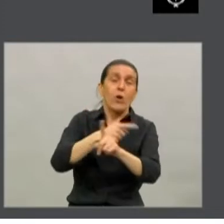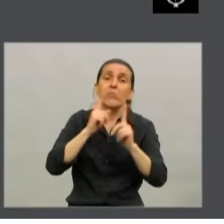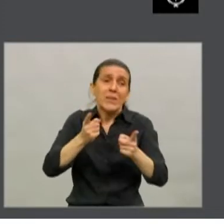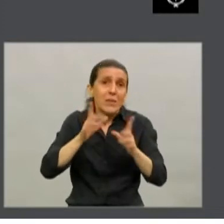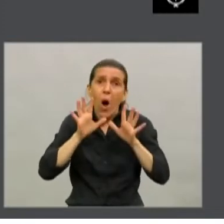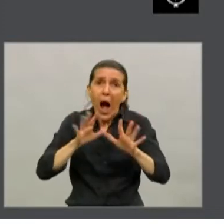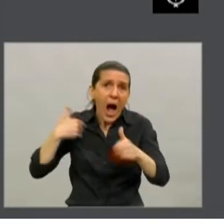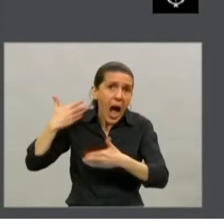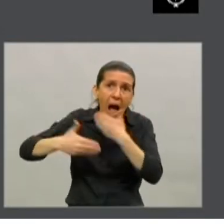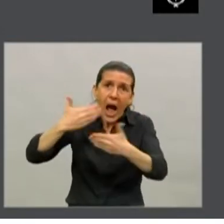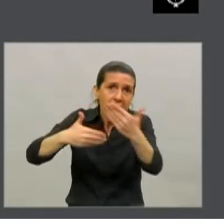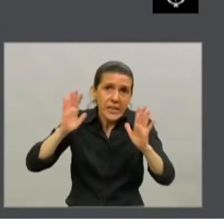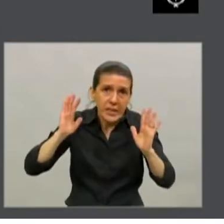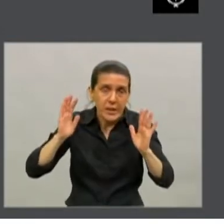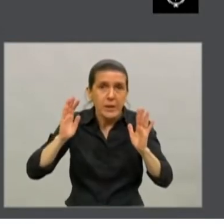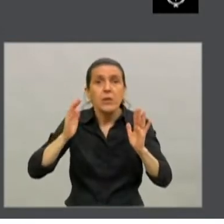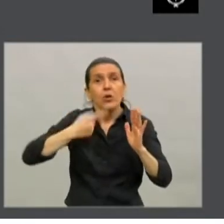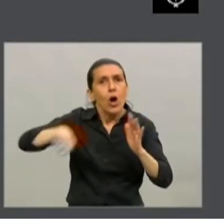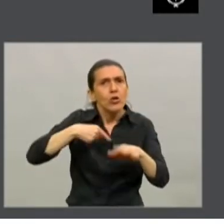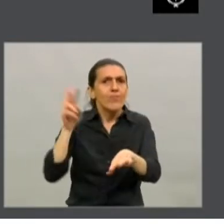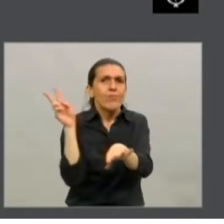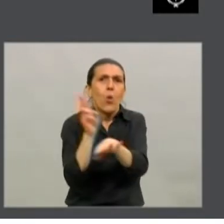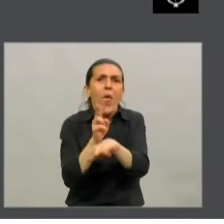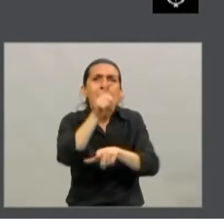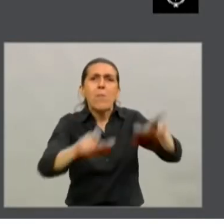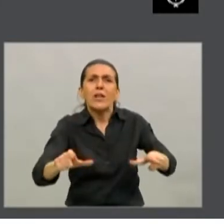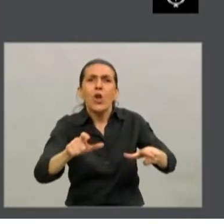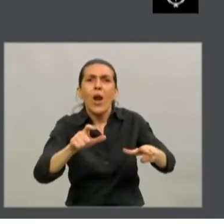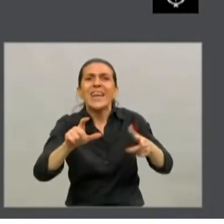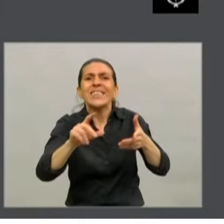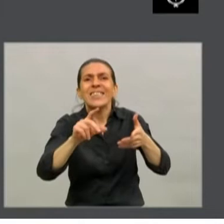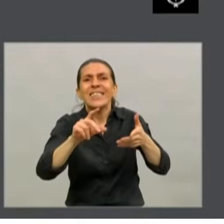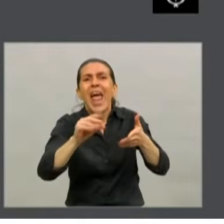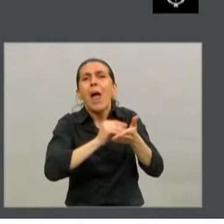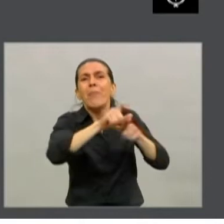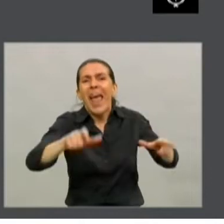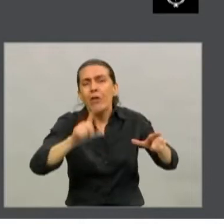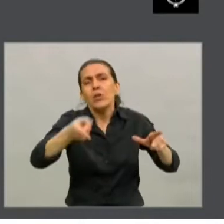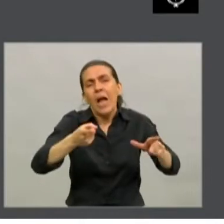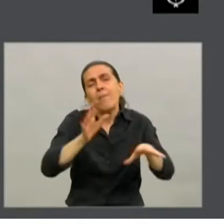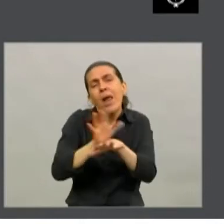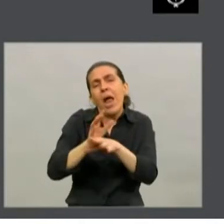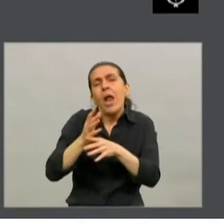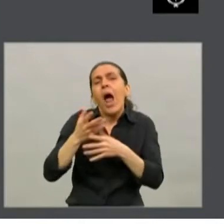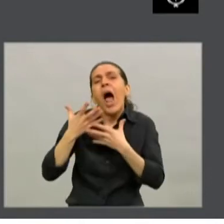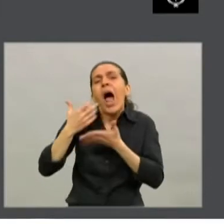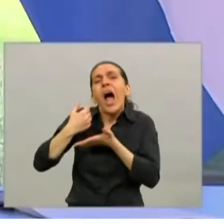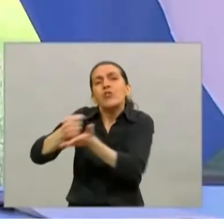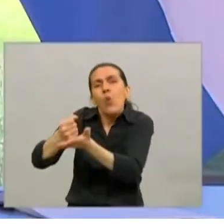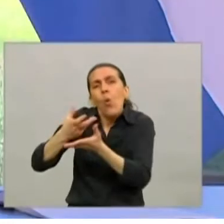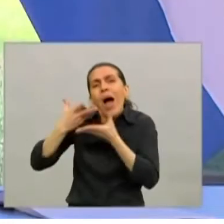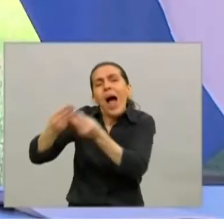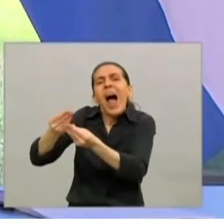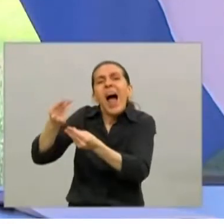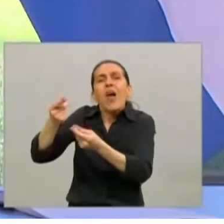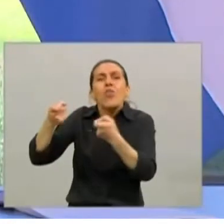vamos a estar preservando el empleo y dando tranquilidad a los empresarios, aliviándolos de